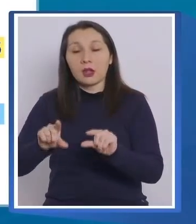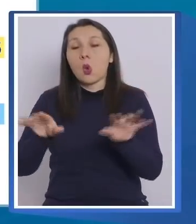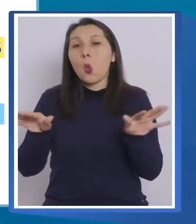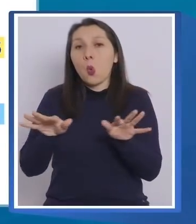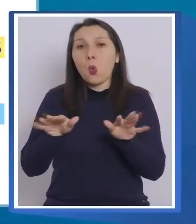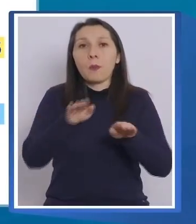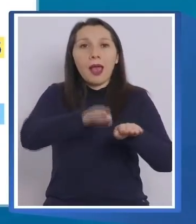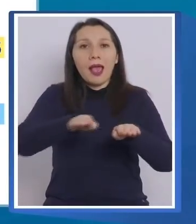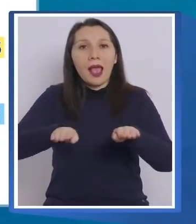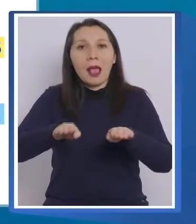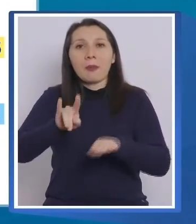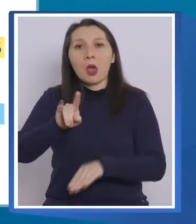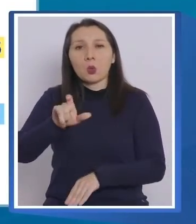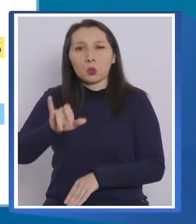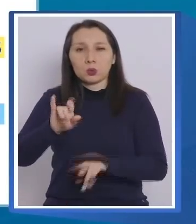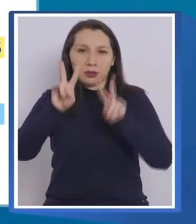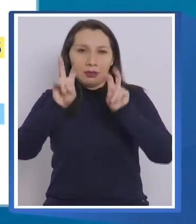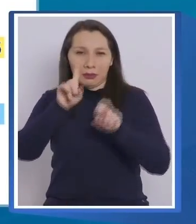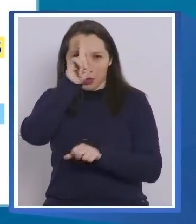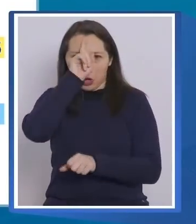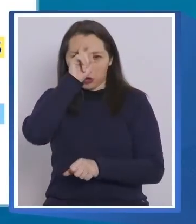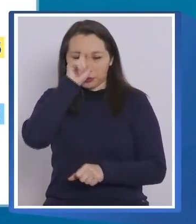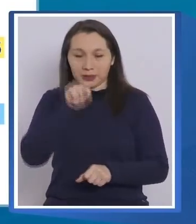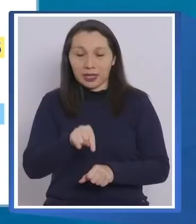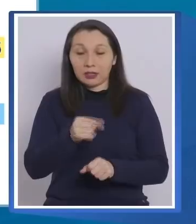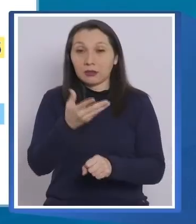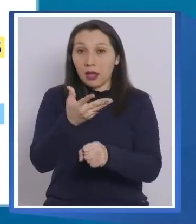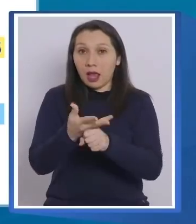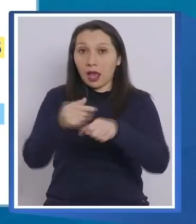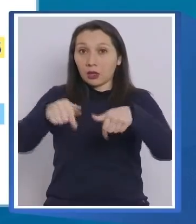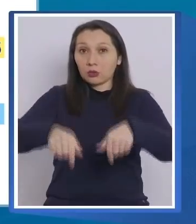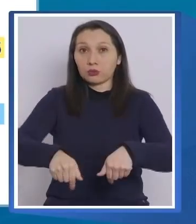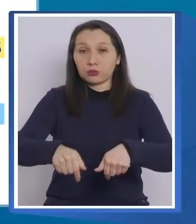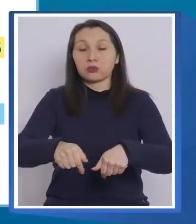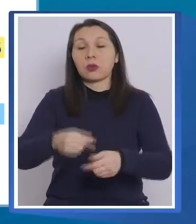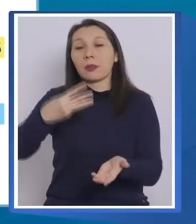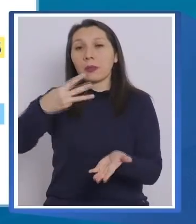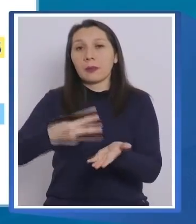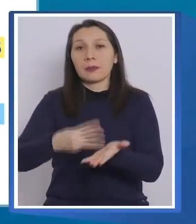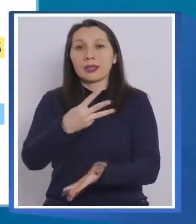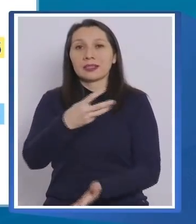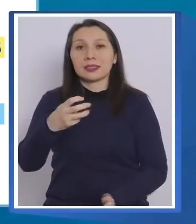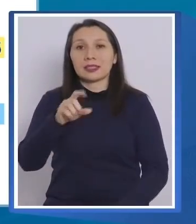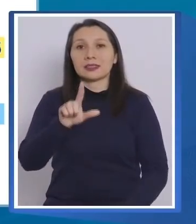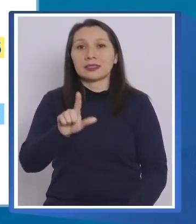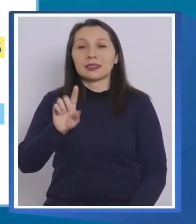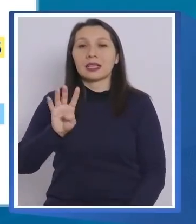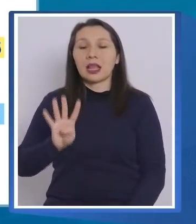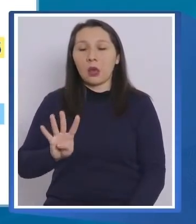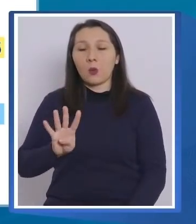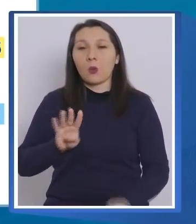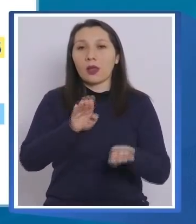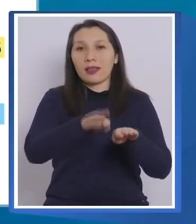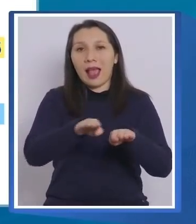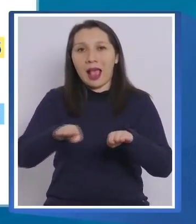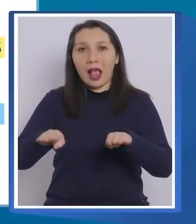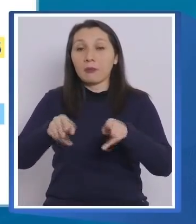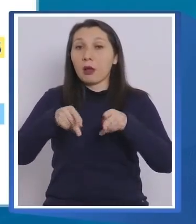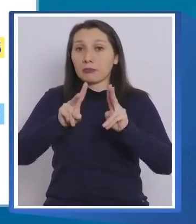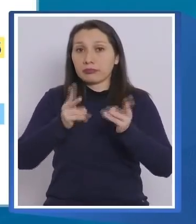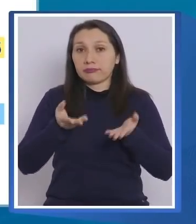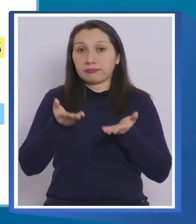críticas a nivel hospitalario. Hoy contamos con 3.374 camas